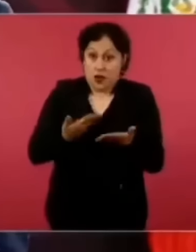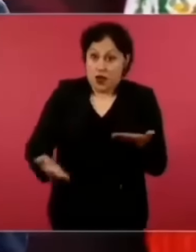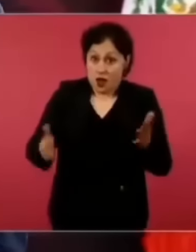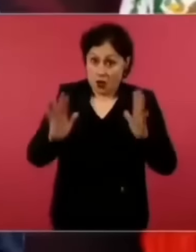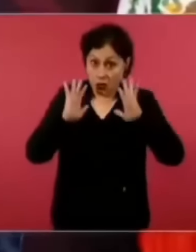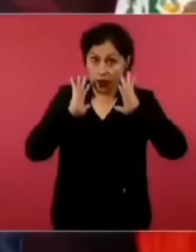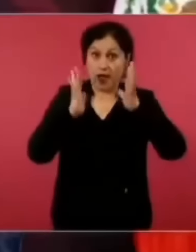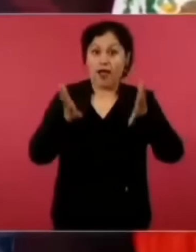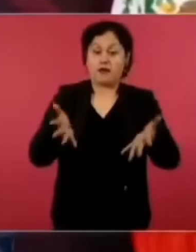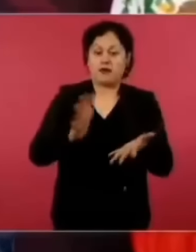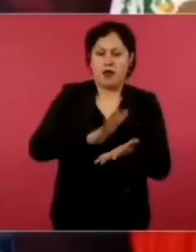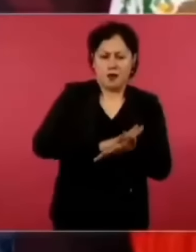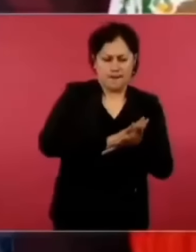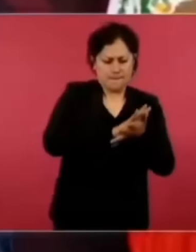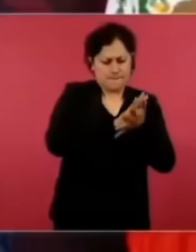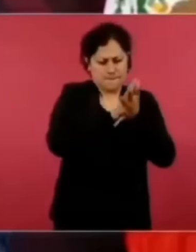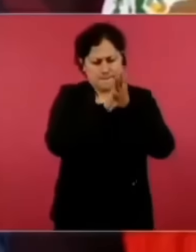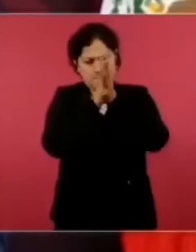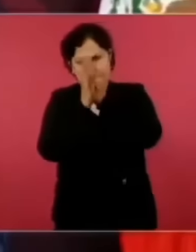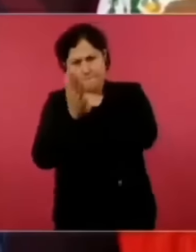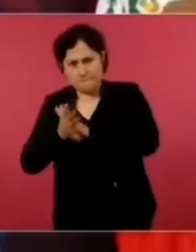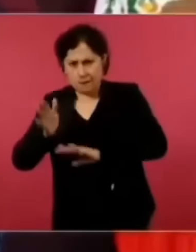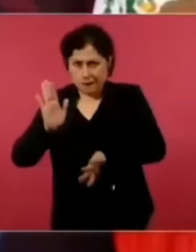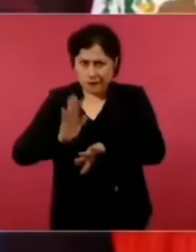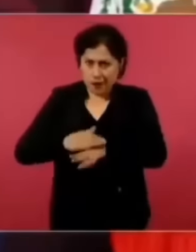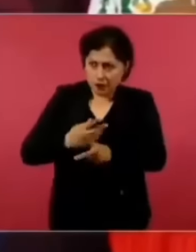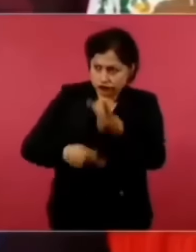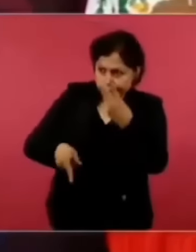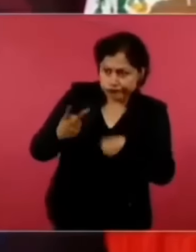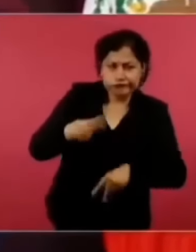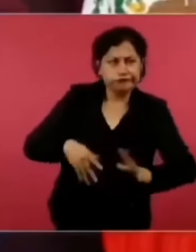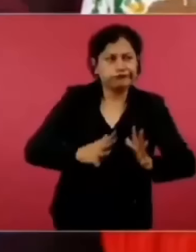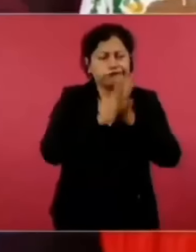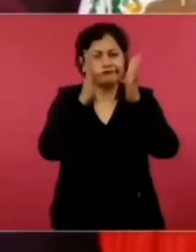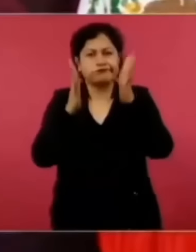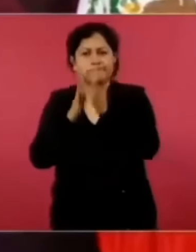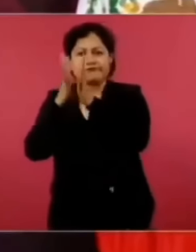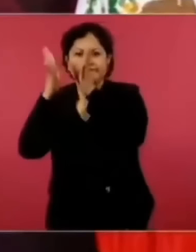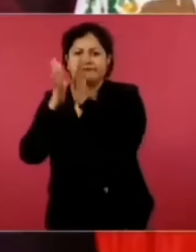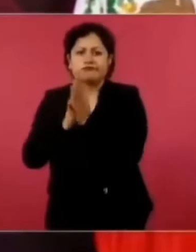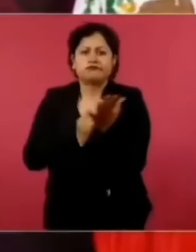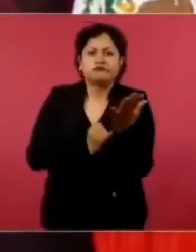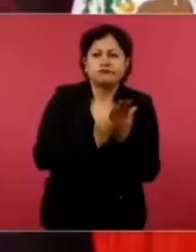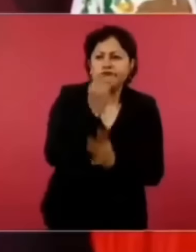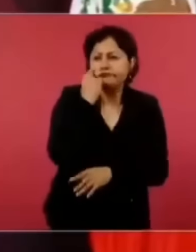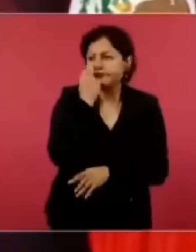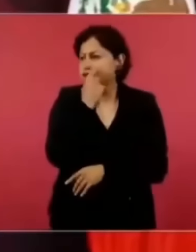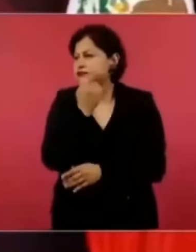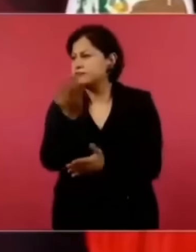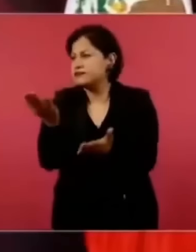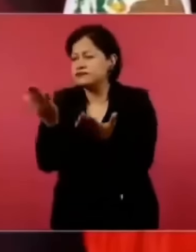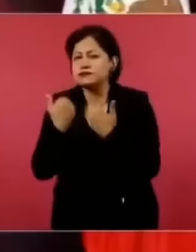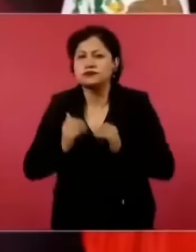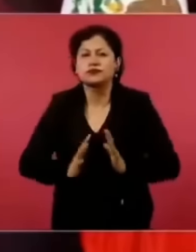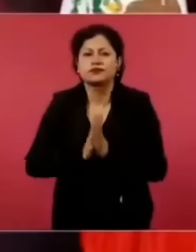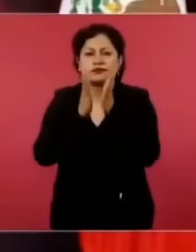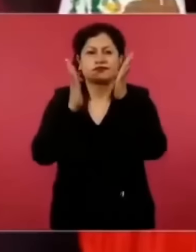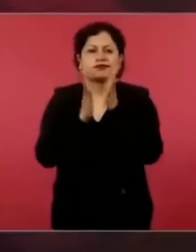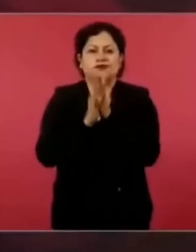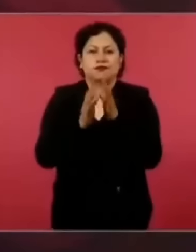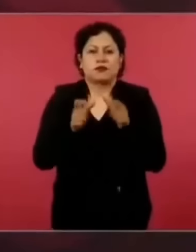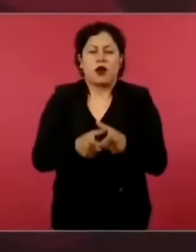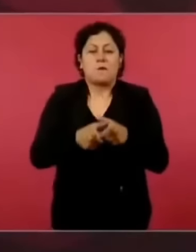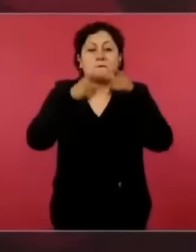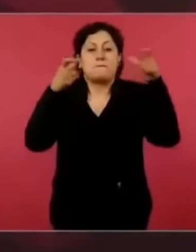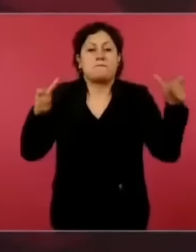más democrático y ese debe